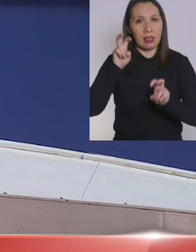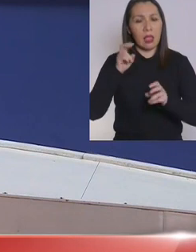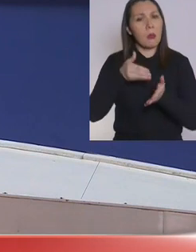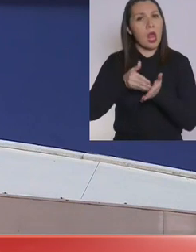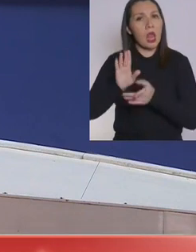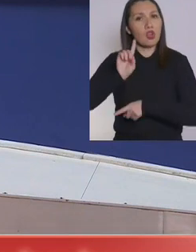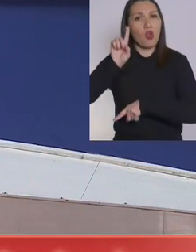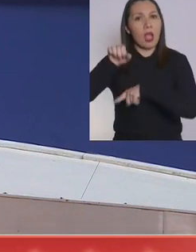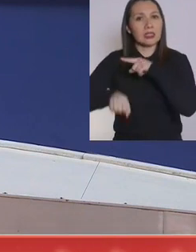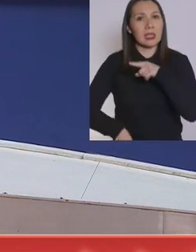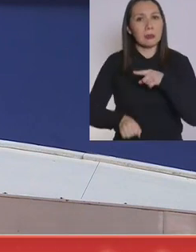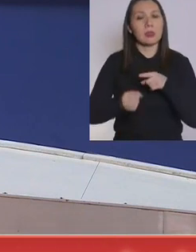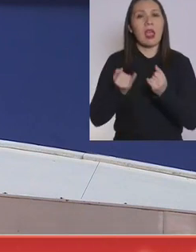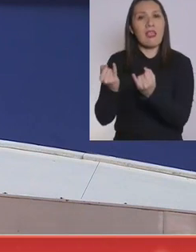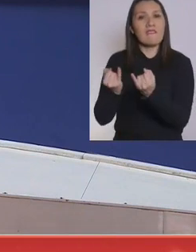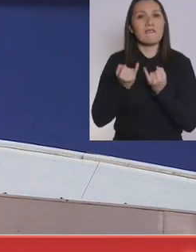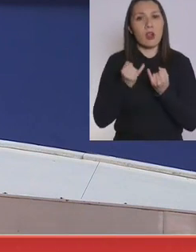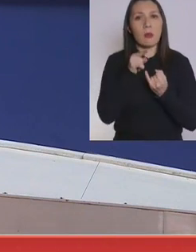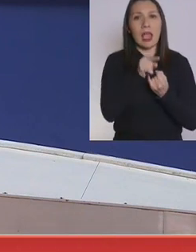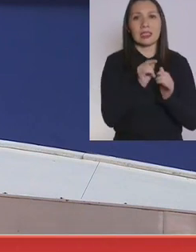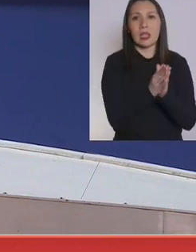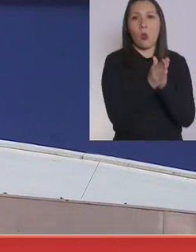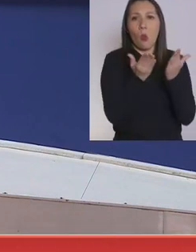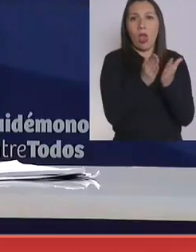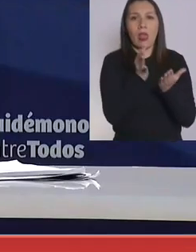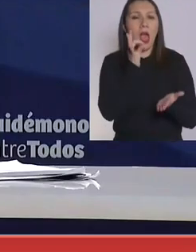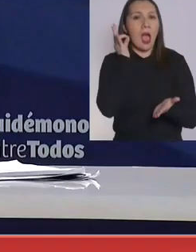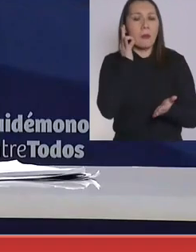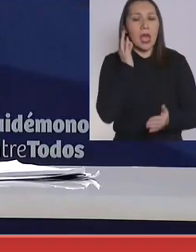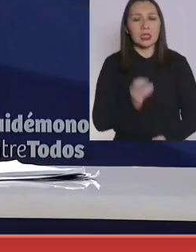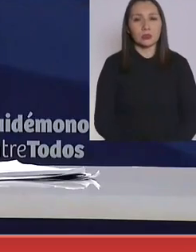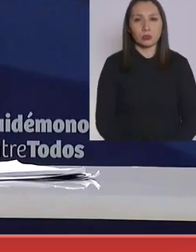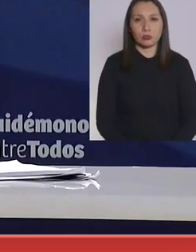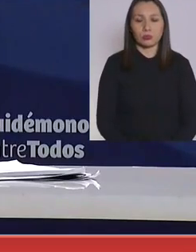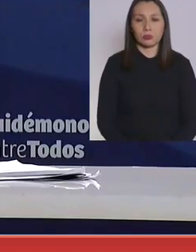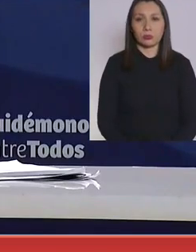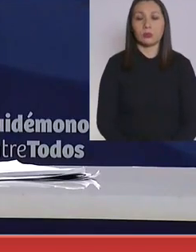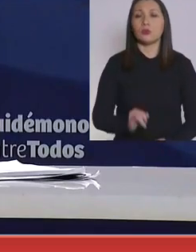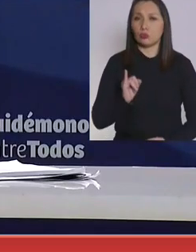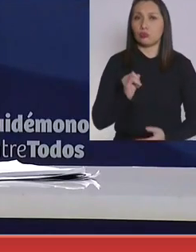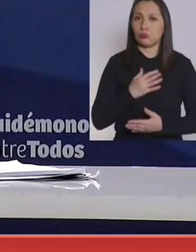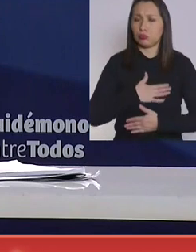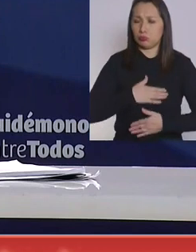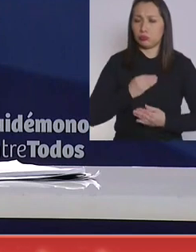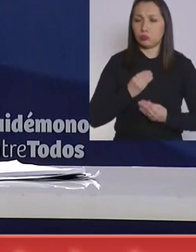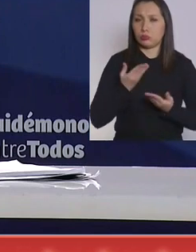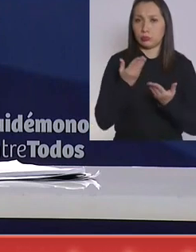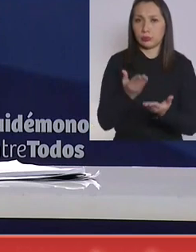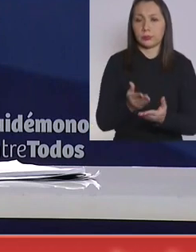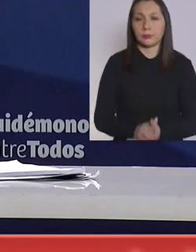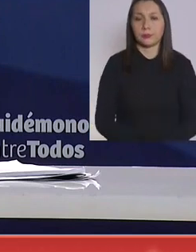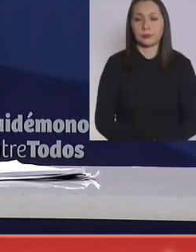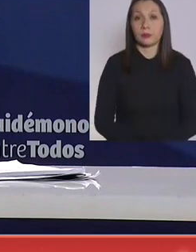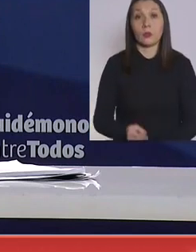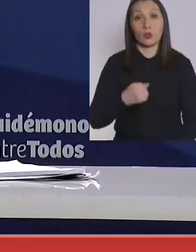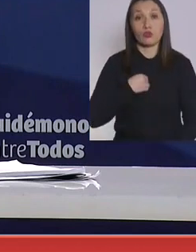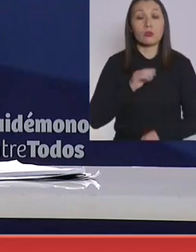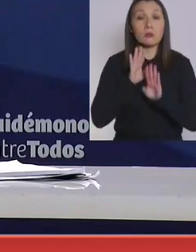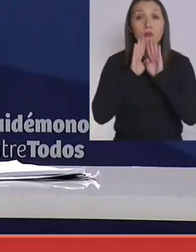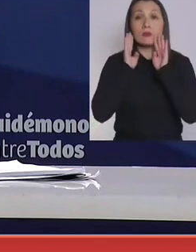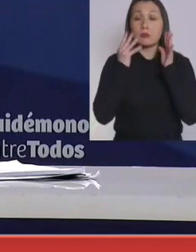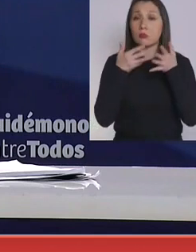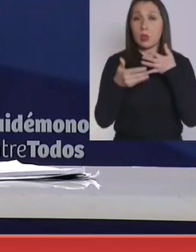a este rechazo a solicitud de información de ese cuaderno amarillo. Por supuesto, con mucho gusto. Yo soy